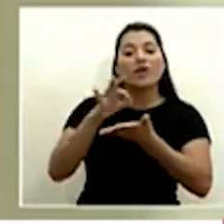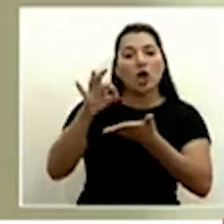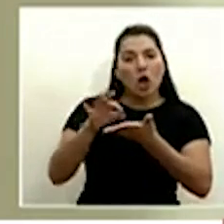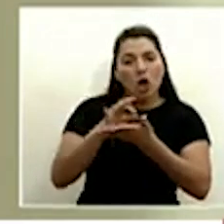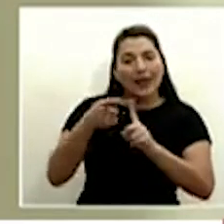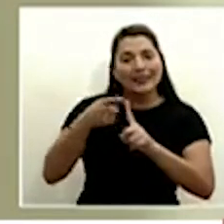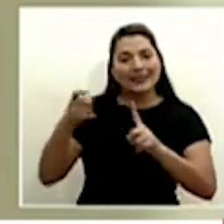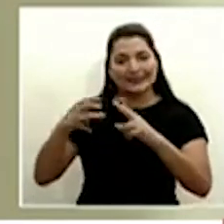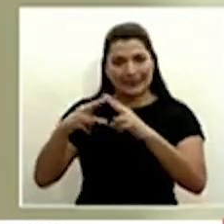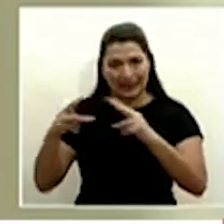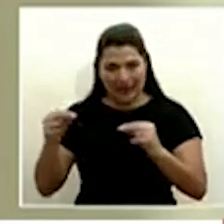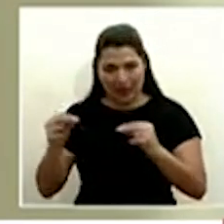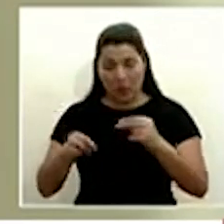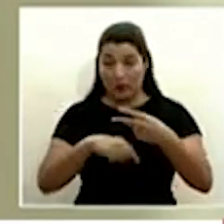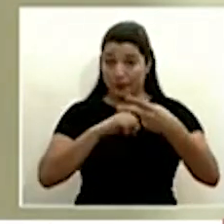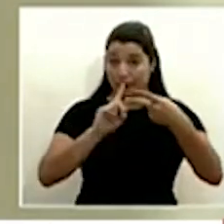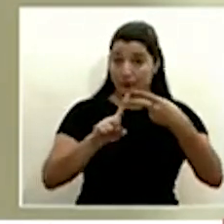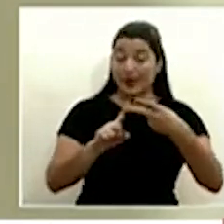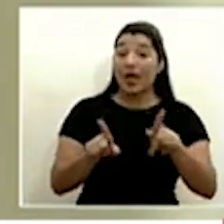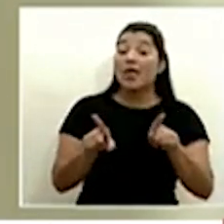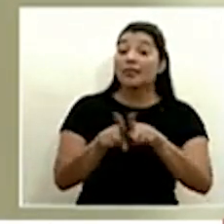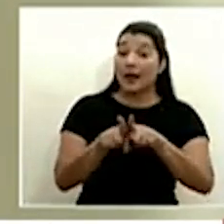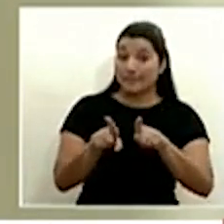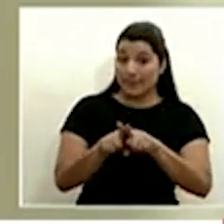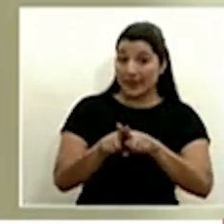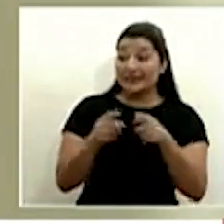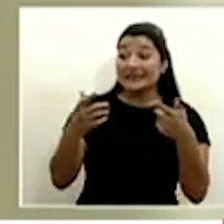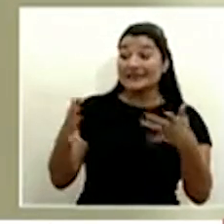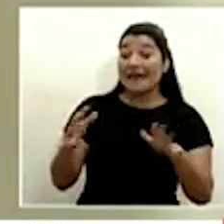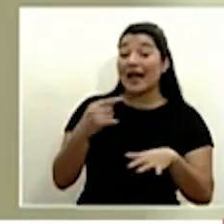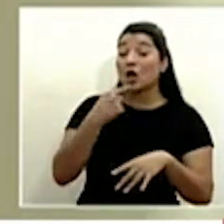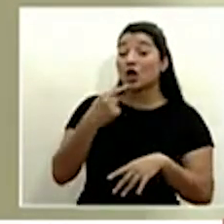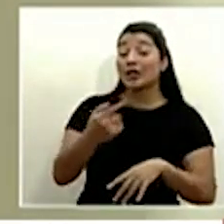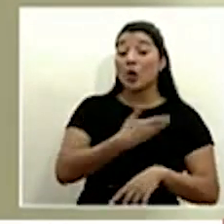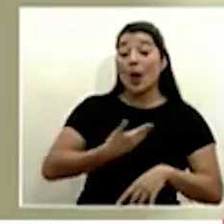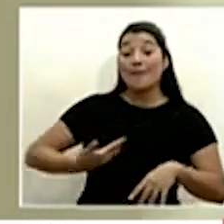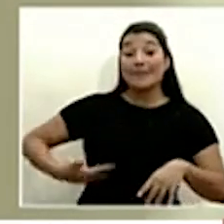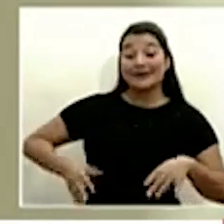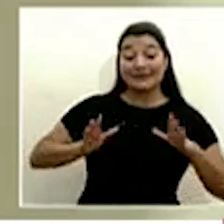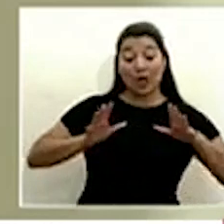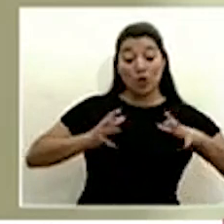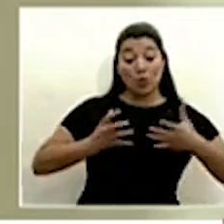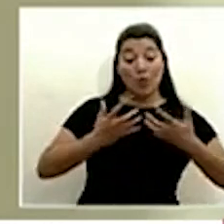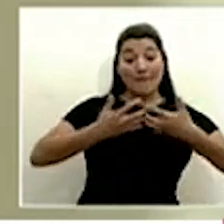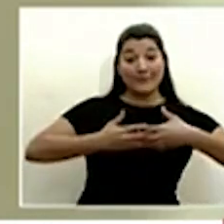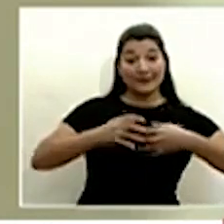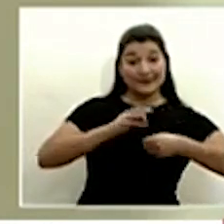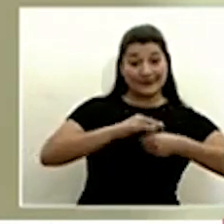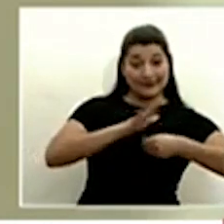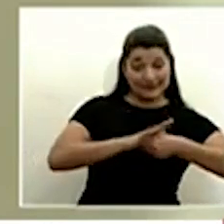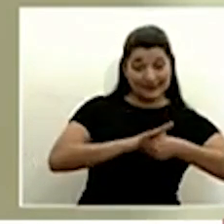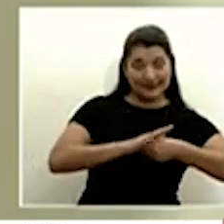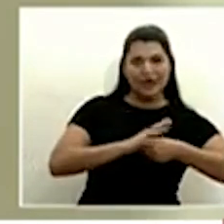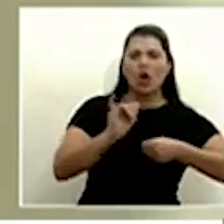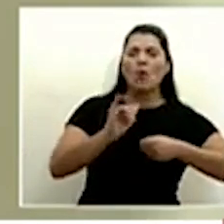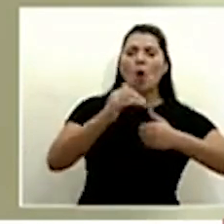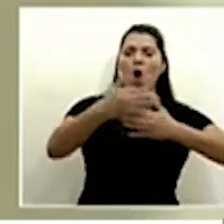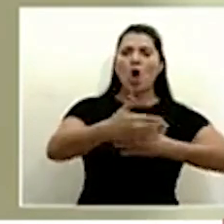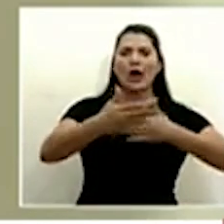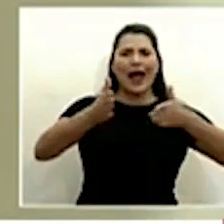también se ha dicho y lo ha manifestado así el presidente de la Cámara de Agricultura los cartones para